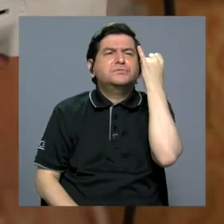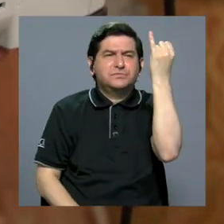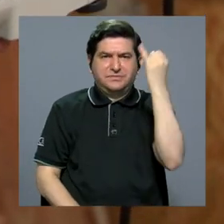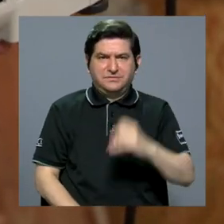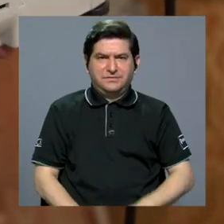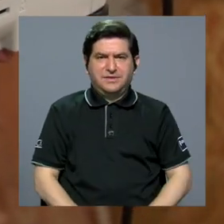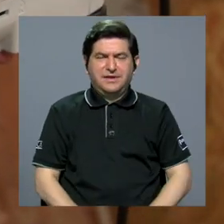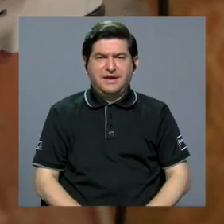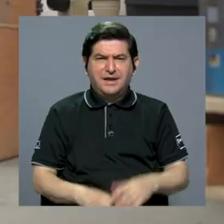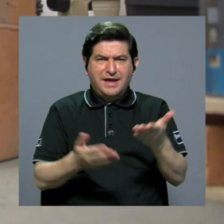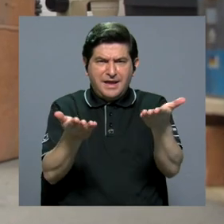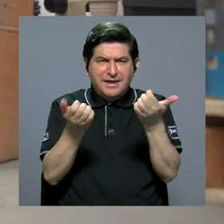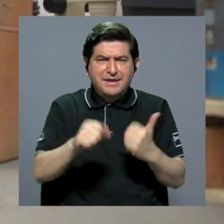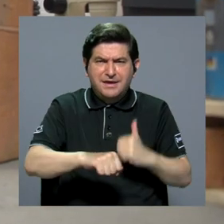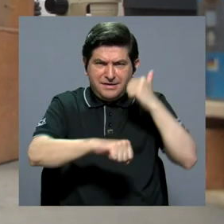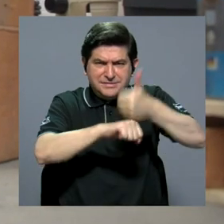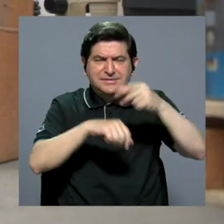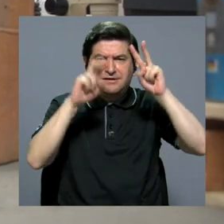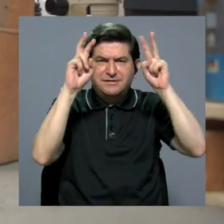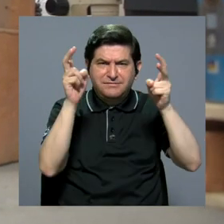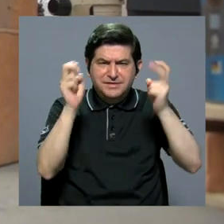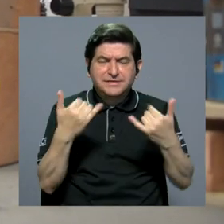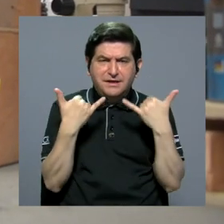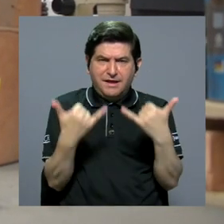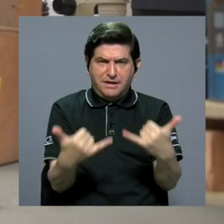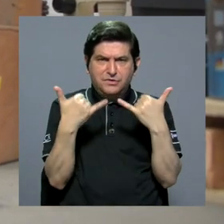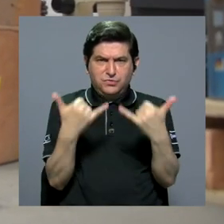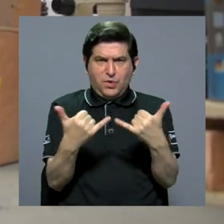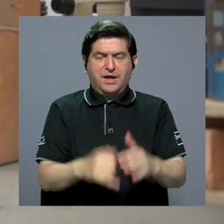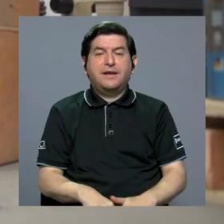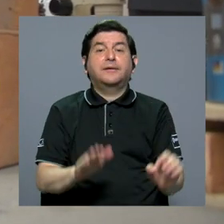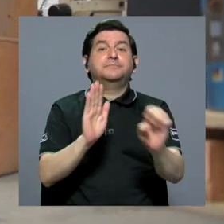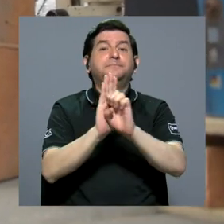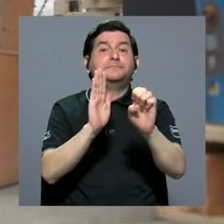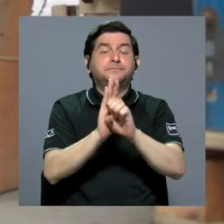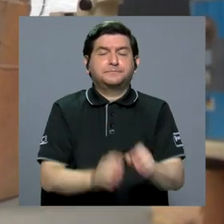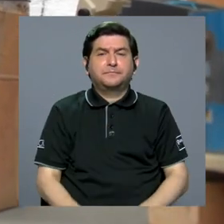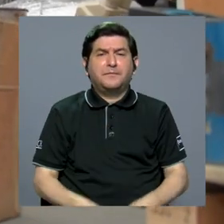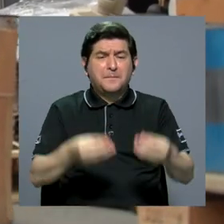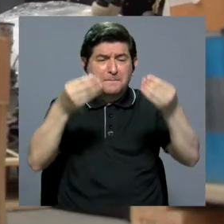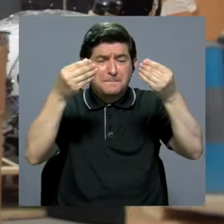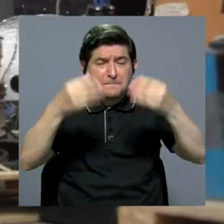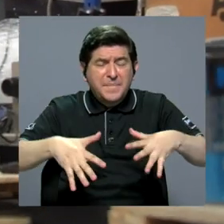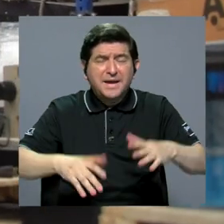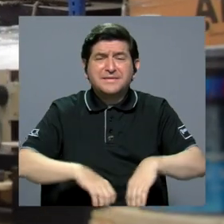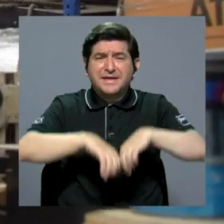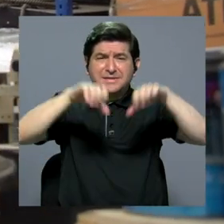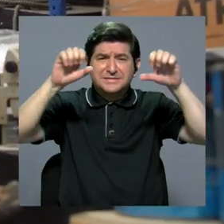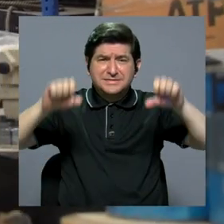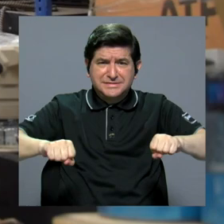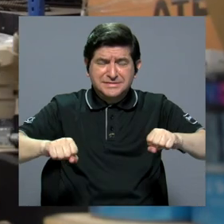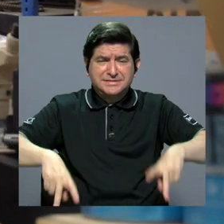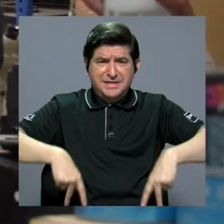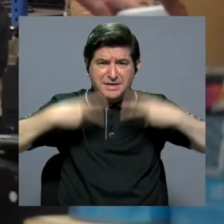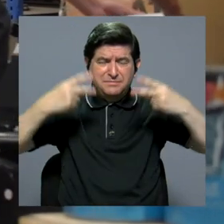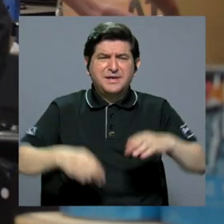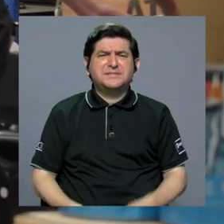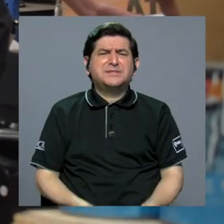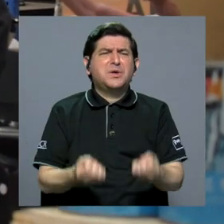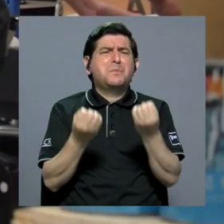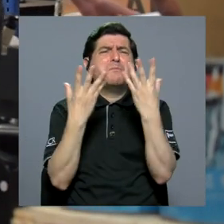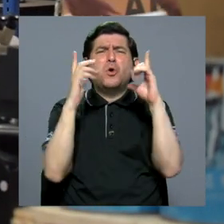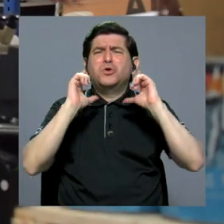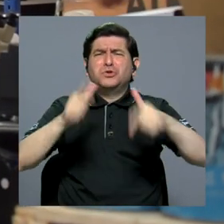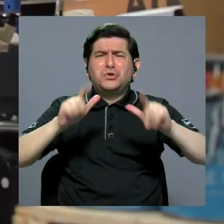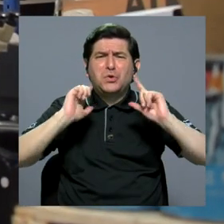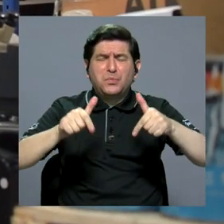conceptualizaciones, pretende posicionar temáticas actuales, como por ejemplo la pérdida de los ecosistemas y el